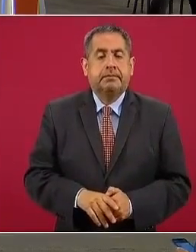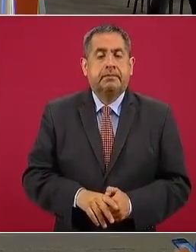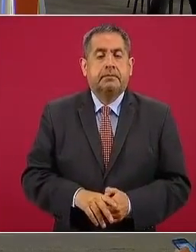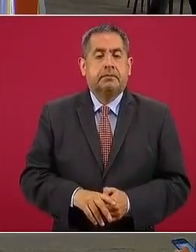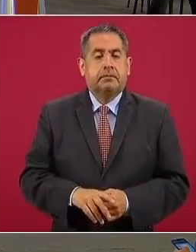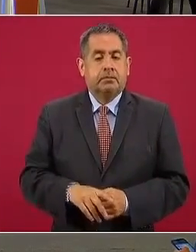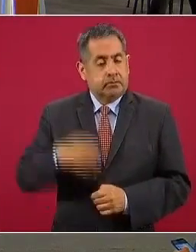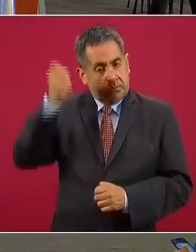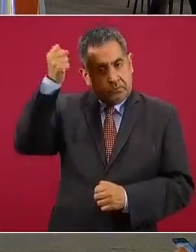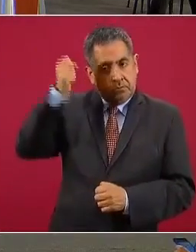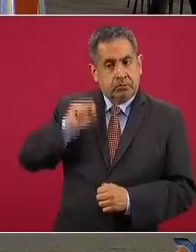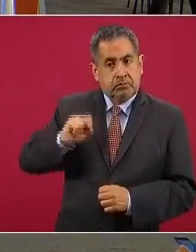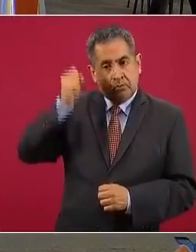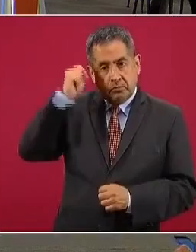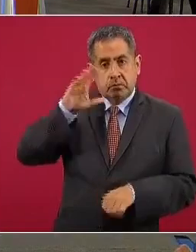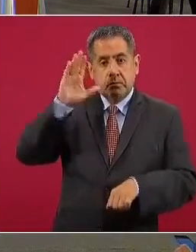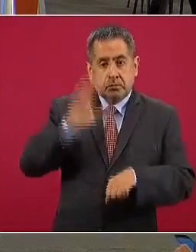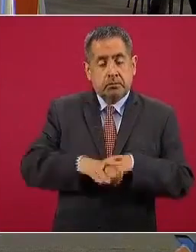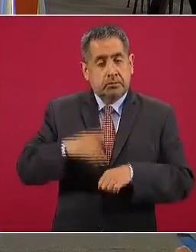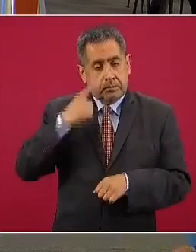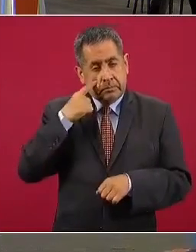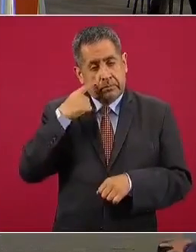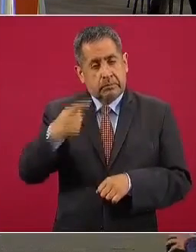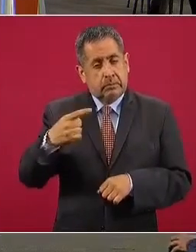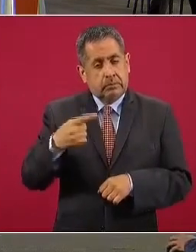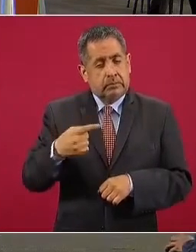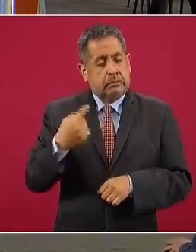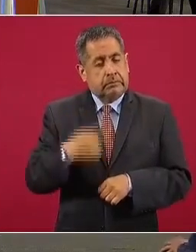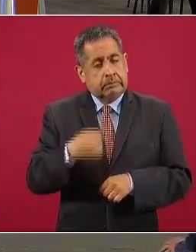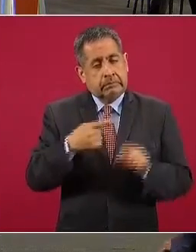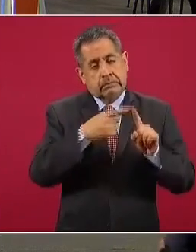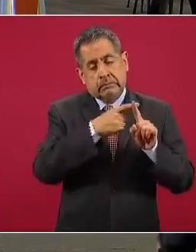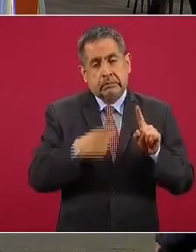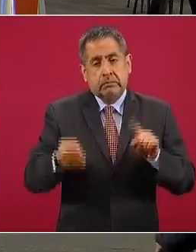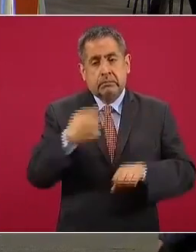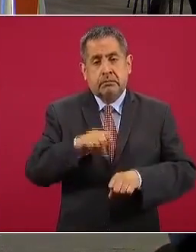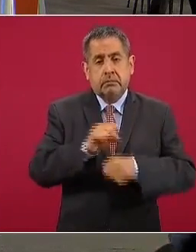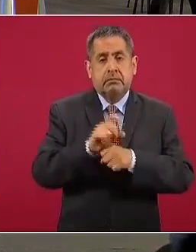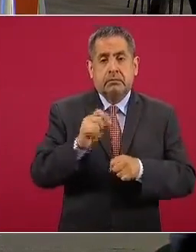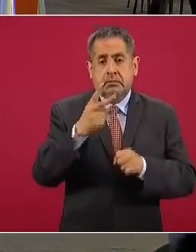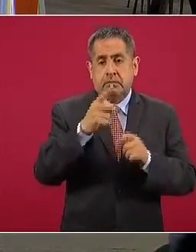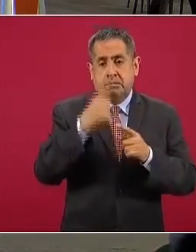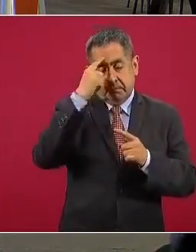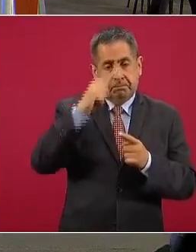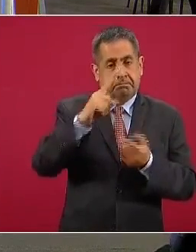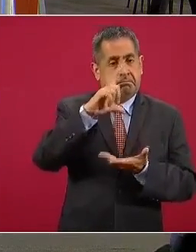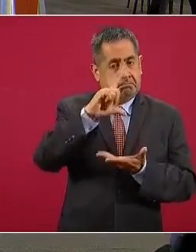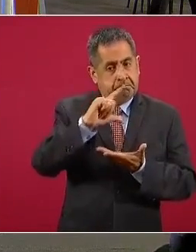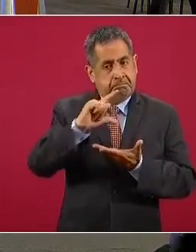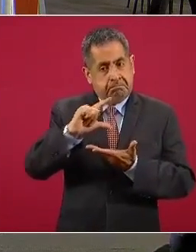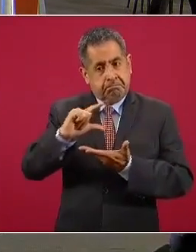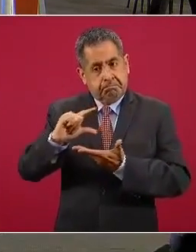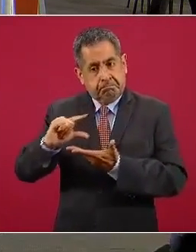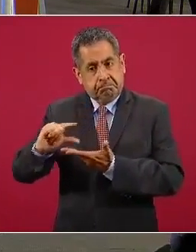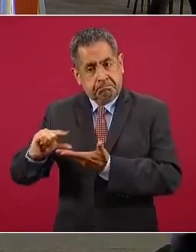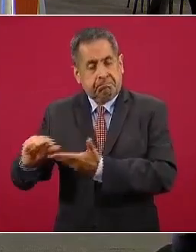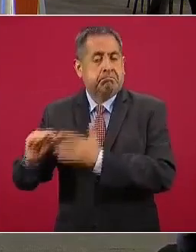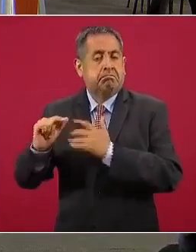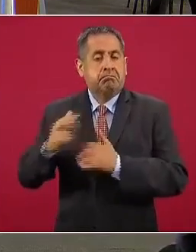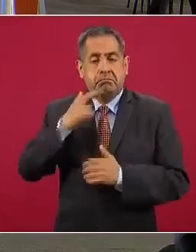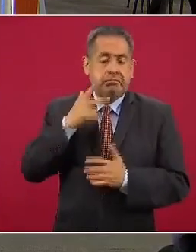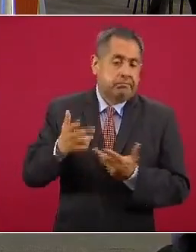Sinaloa es el estado con la más larga tendencia desde la semana 22, tendencia de reducción y